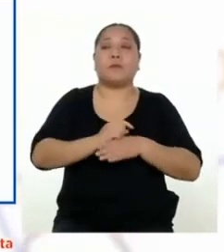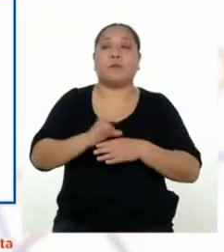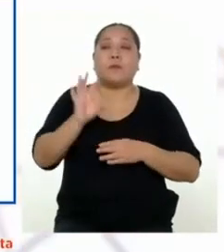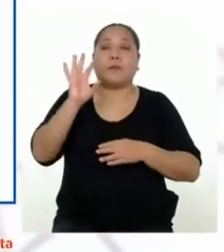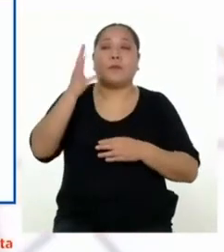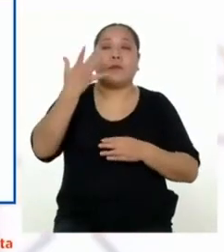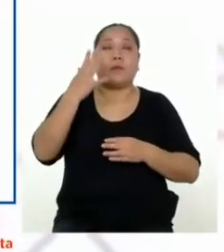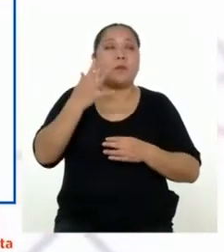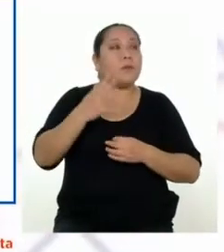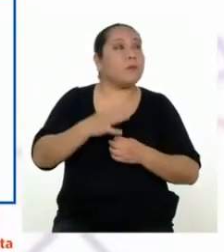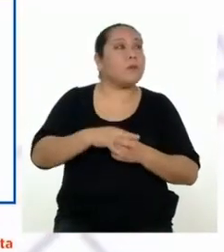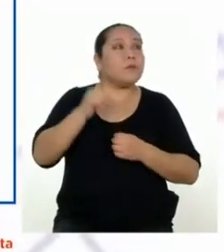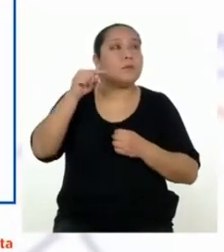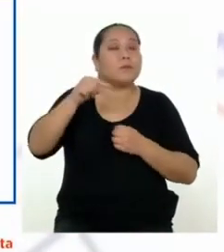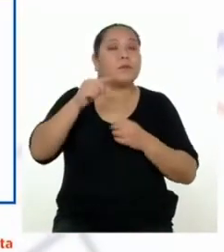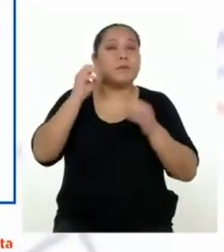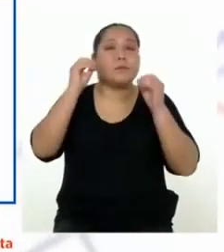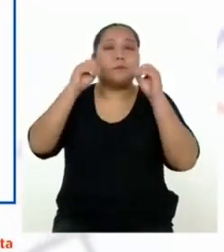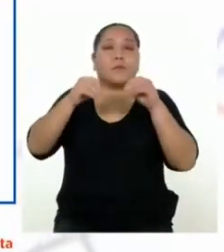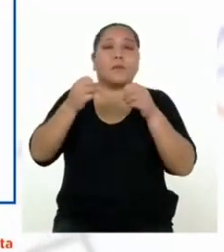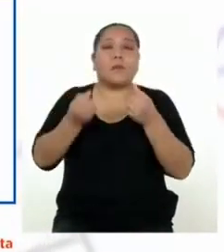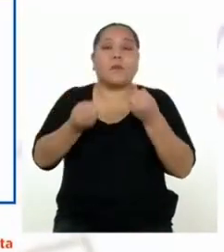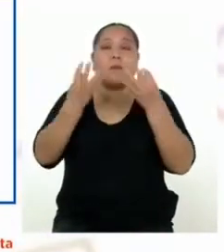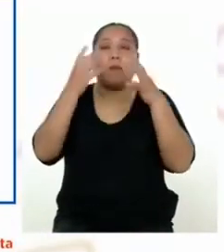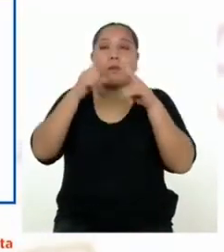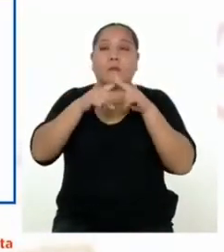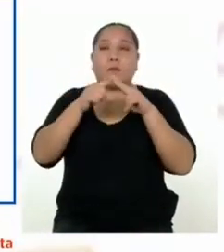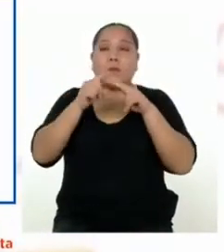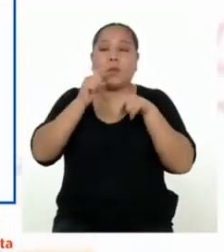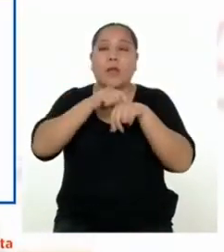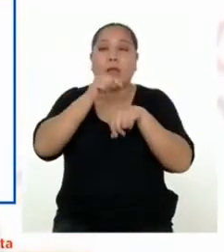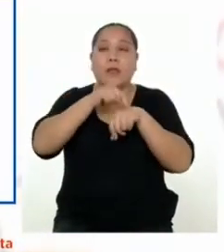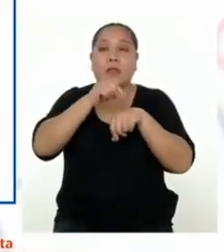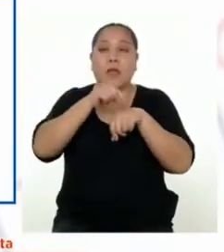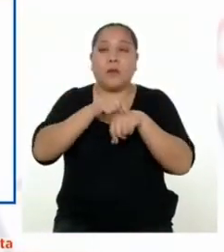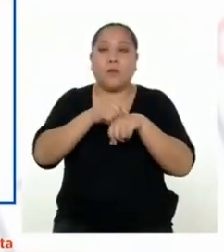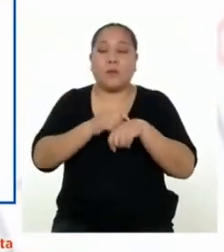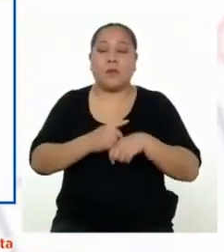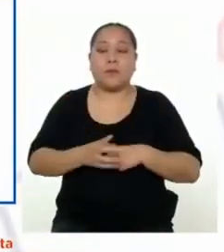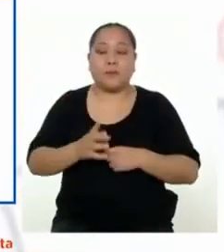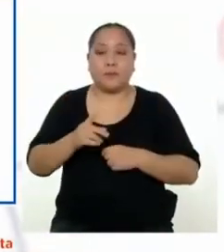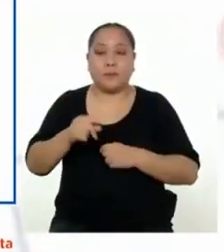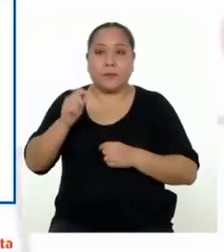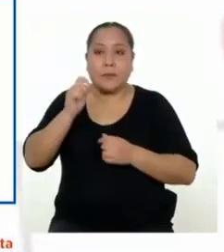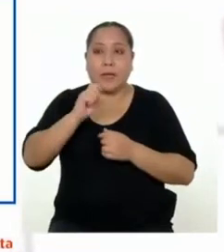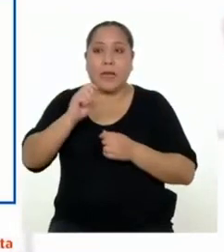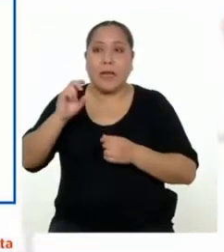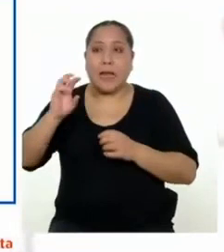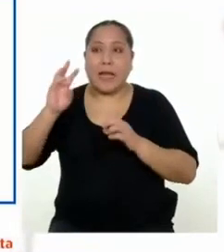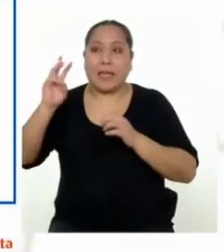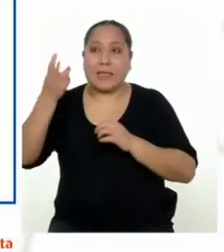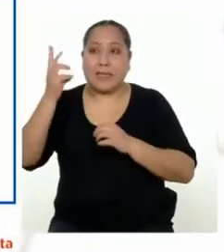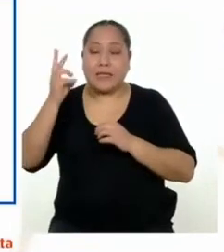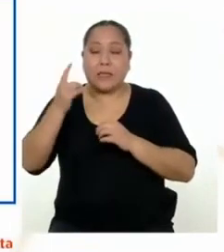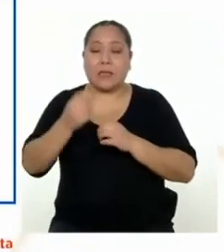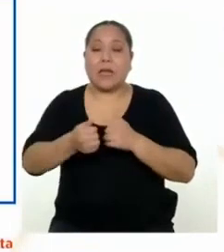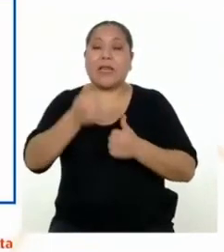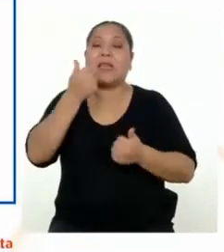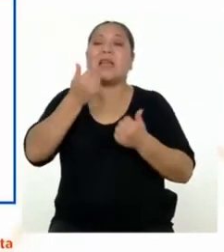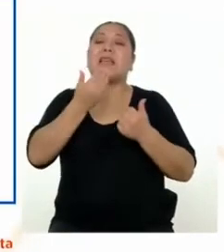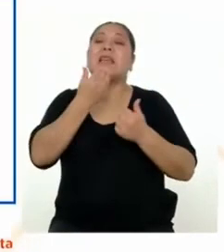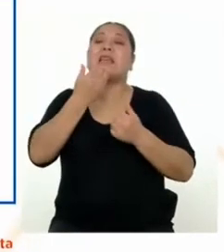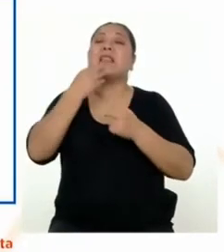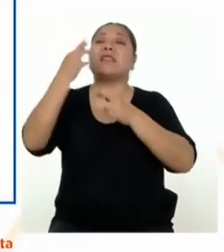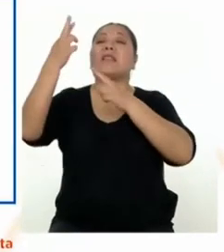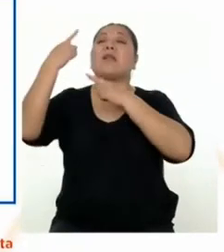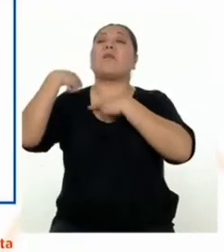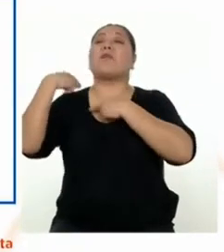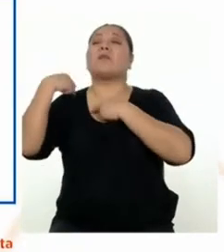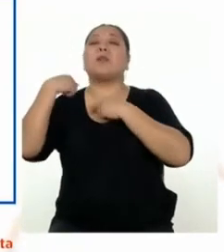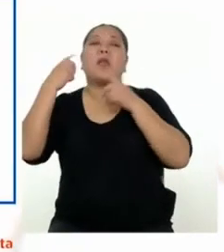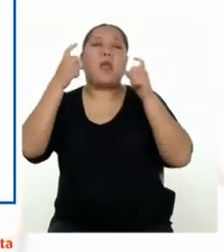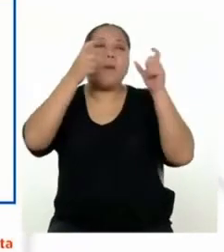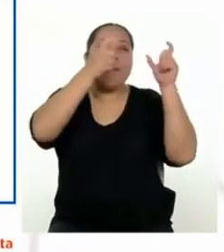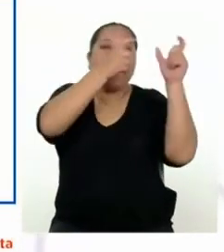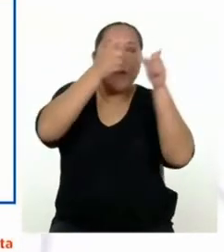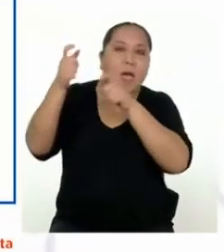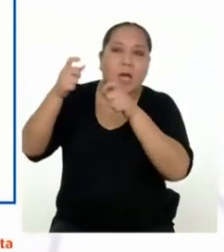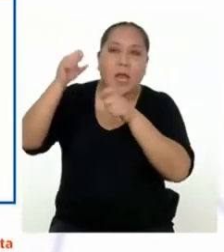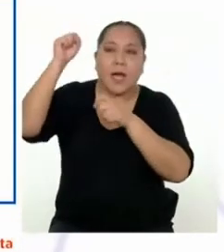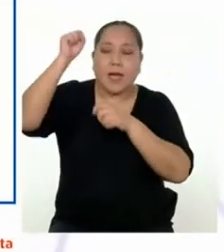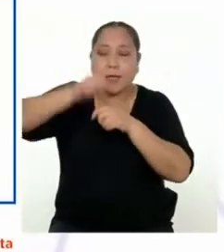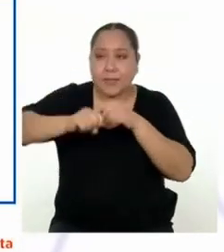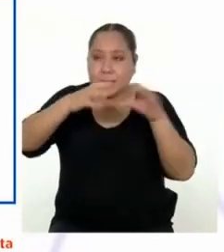que tomará la tarea. Y en la sexta columna se anota el responsable que realizará el seguimiento de su cumplimiento.